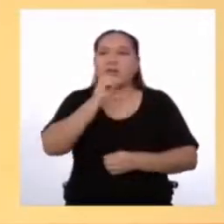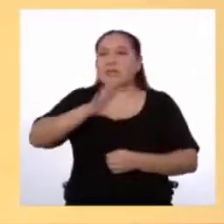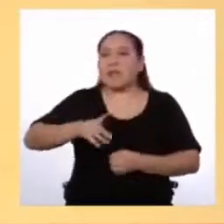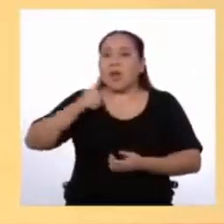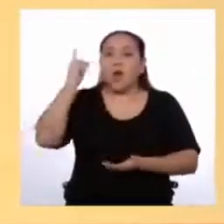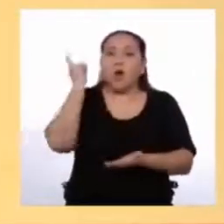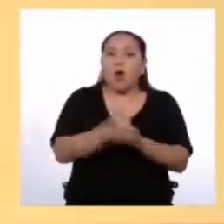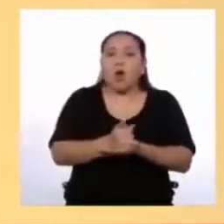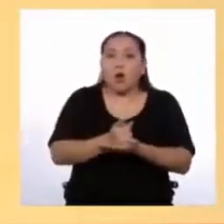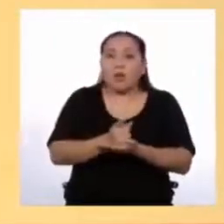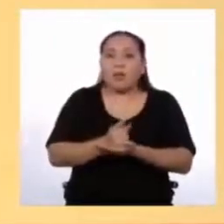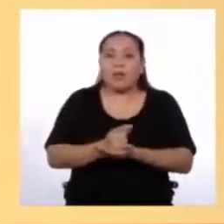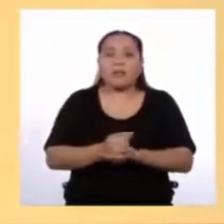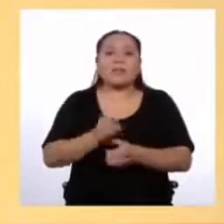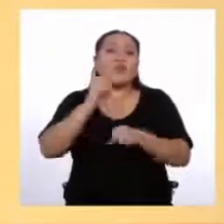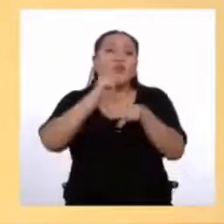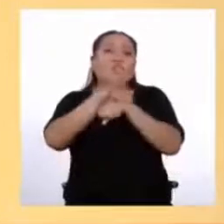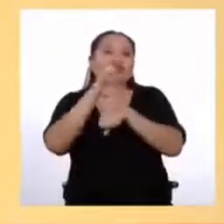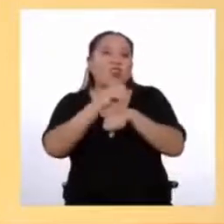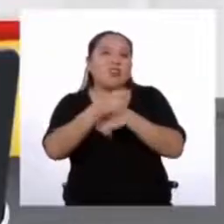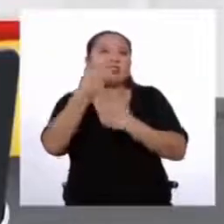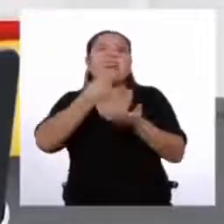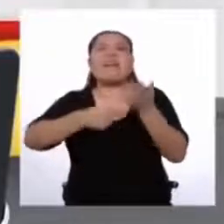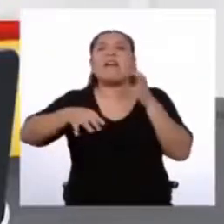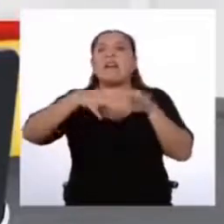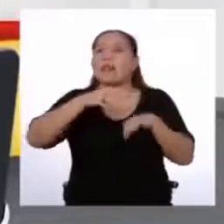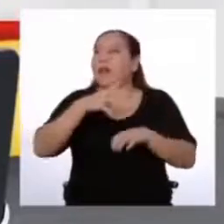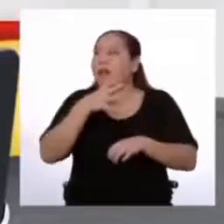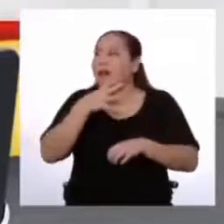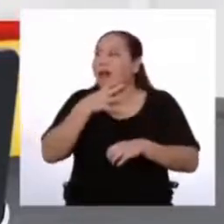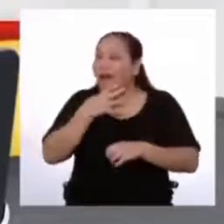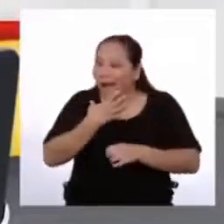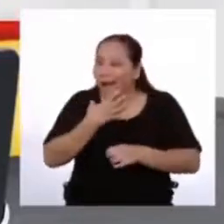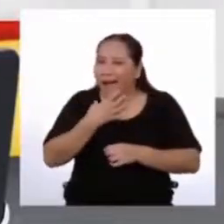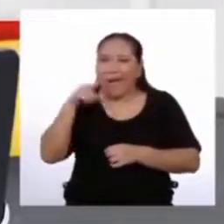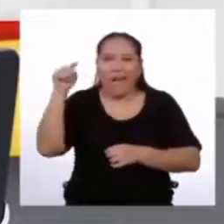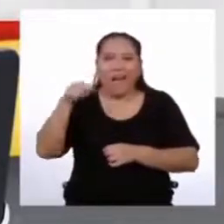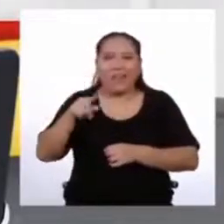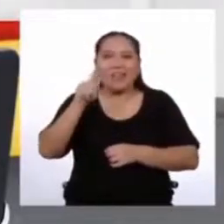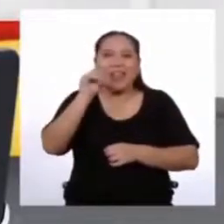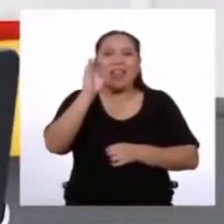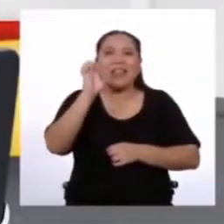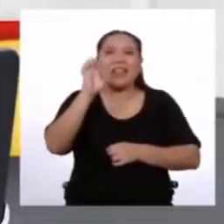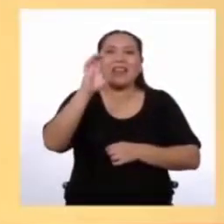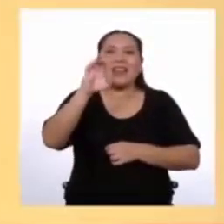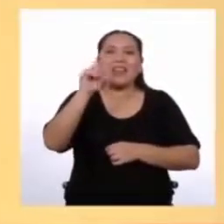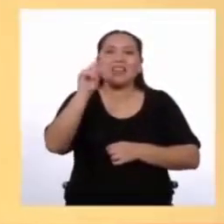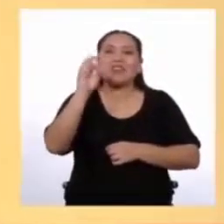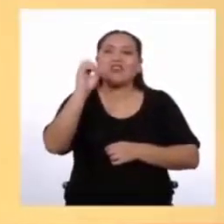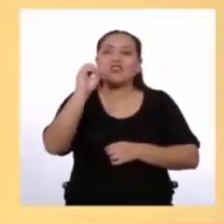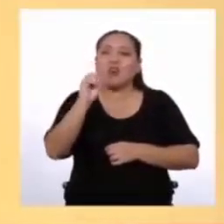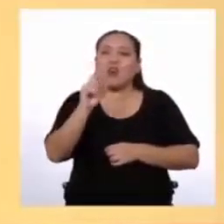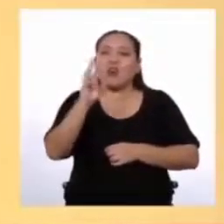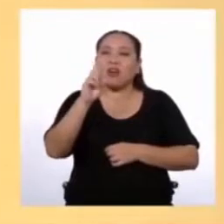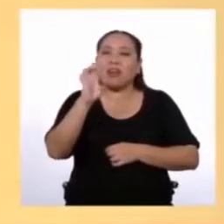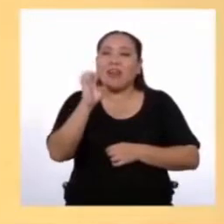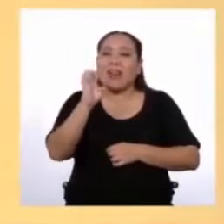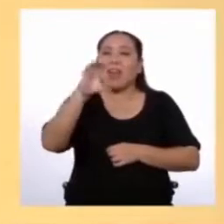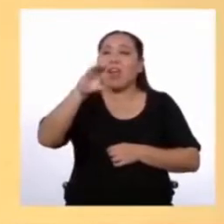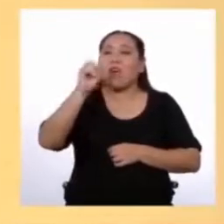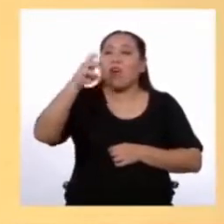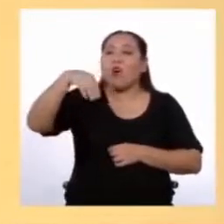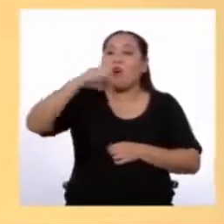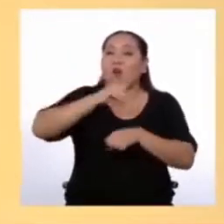indicaciones y recomendaciones Entonces es un texto recomendativo Corrección,